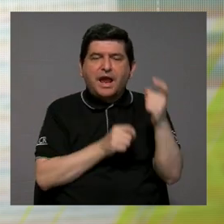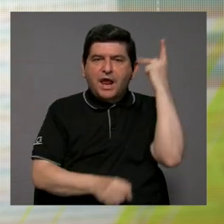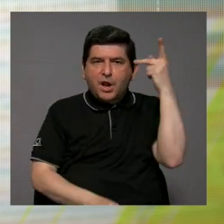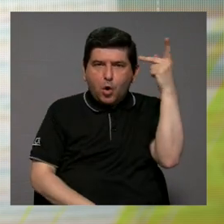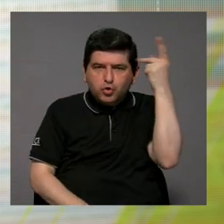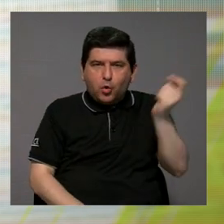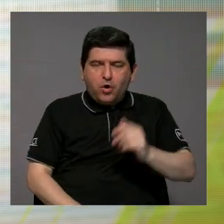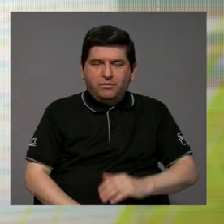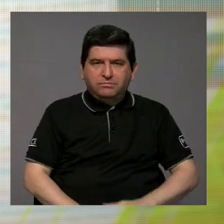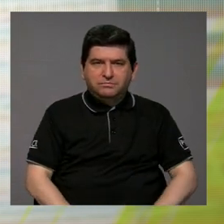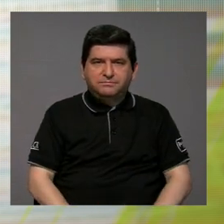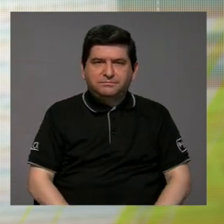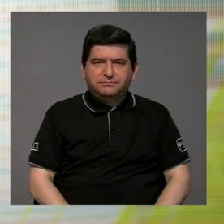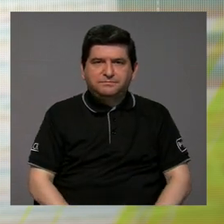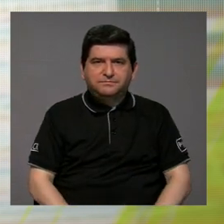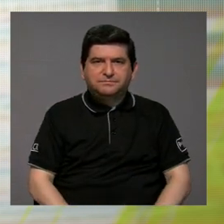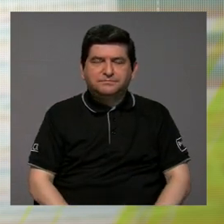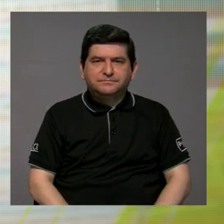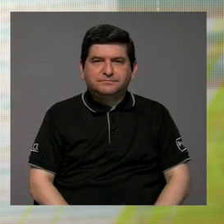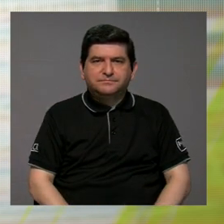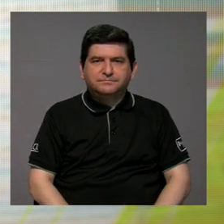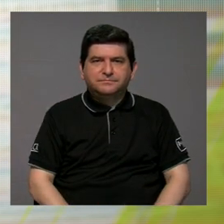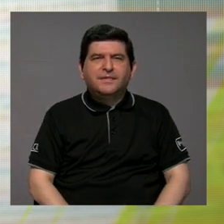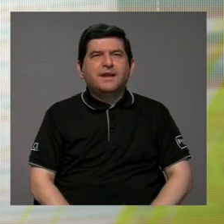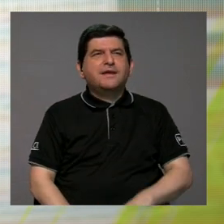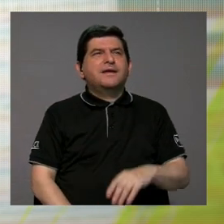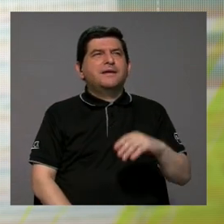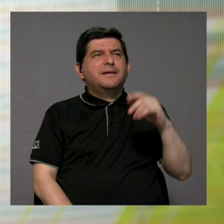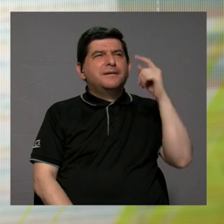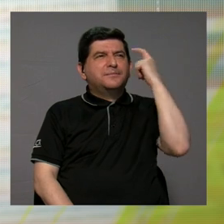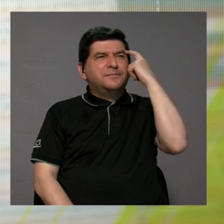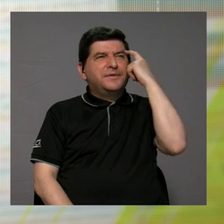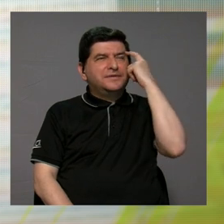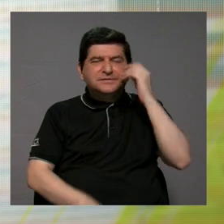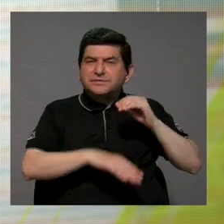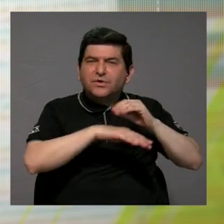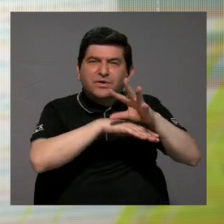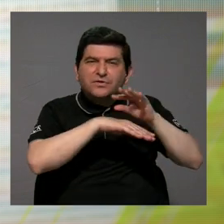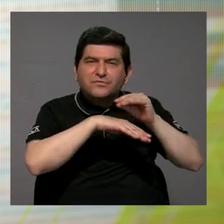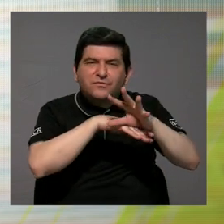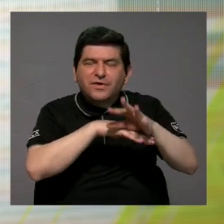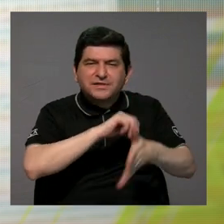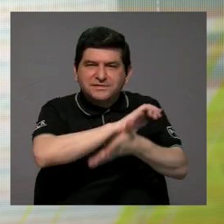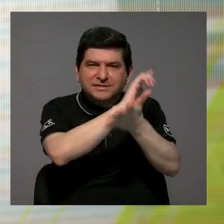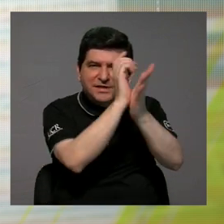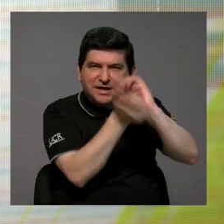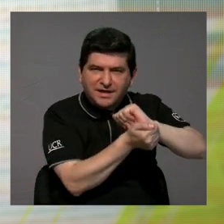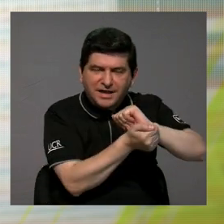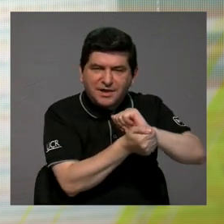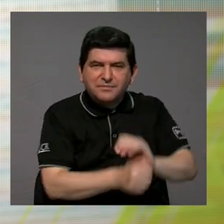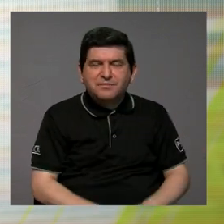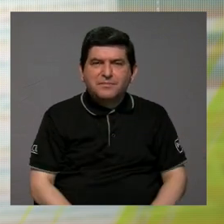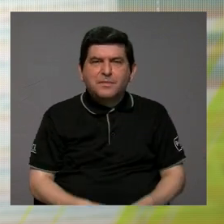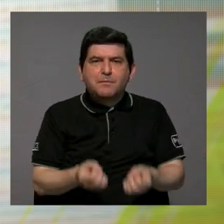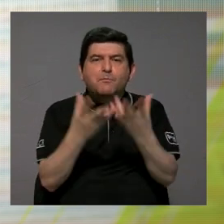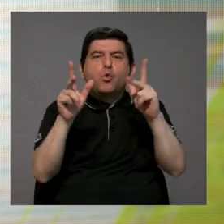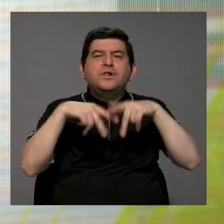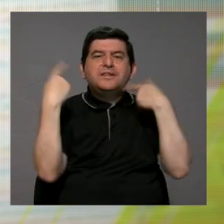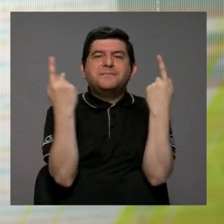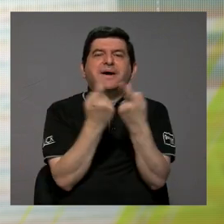control político. Viene también, o cómo incide esa reforma en el